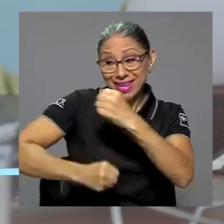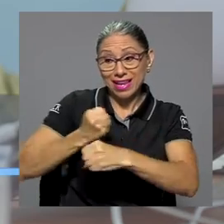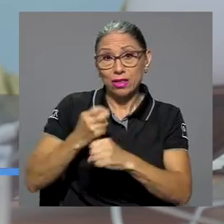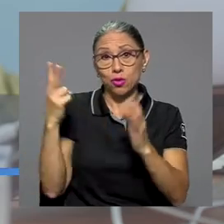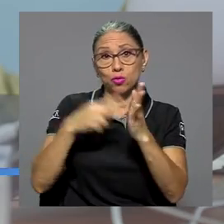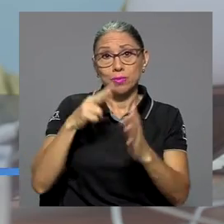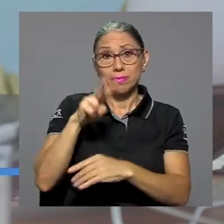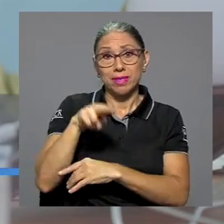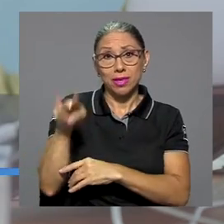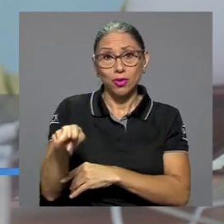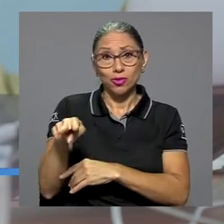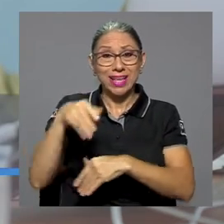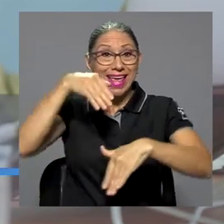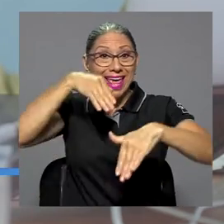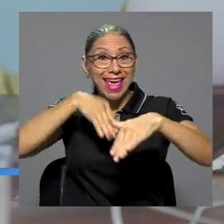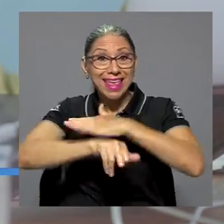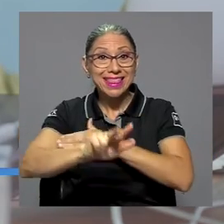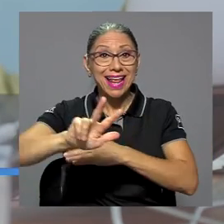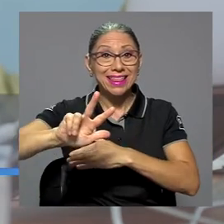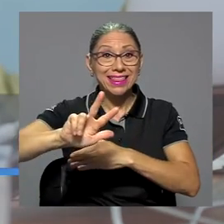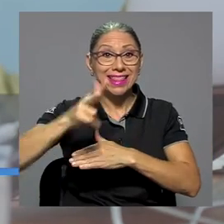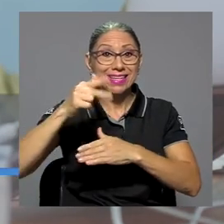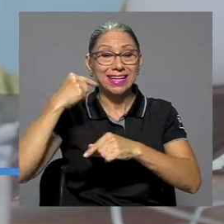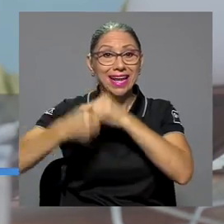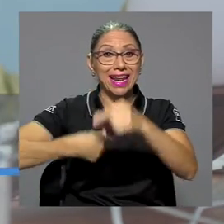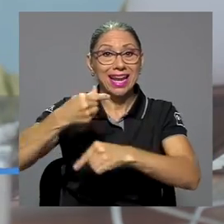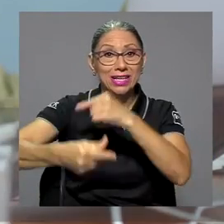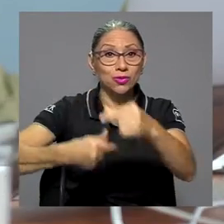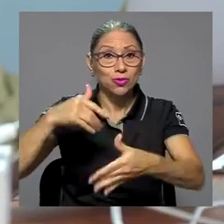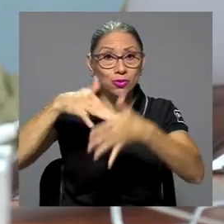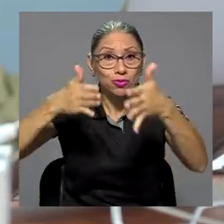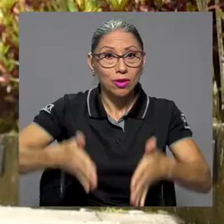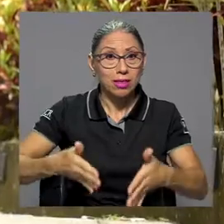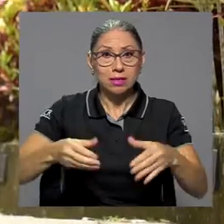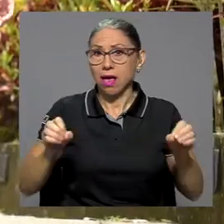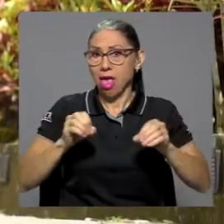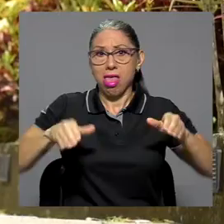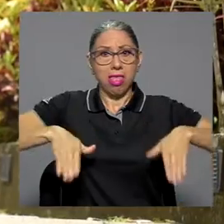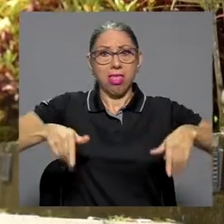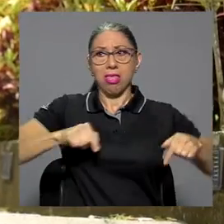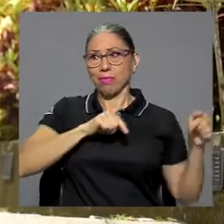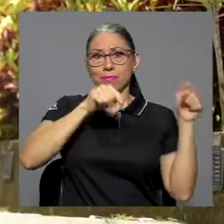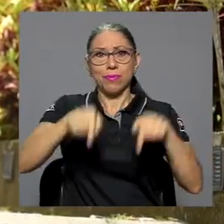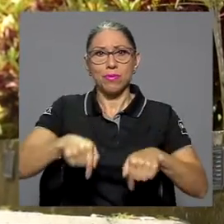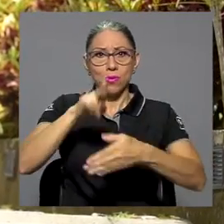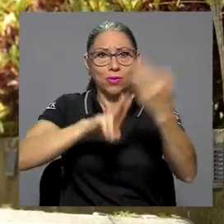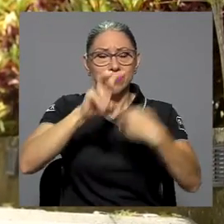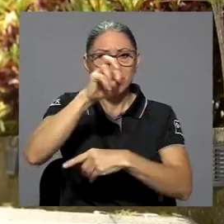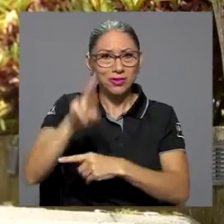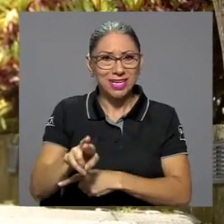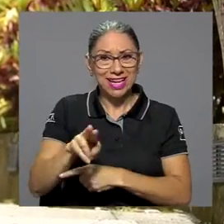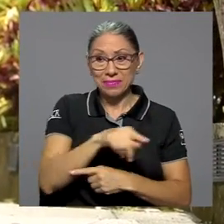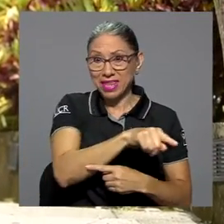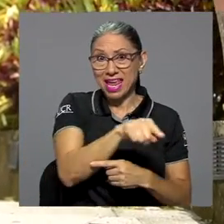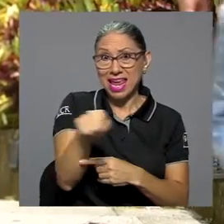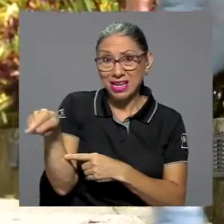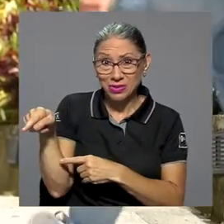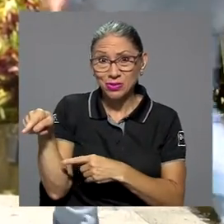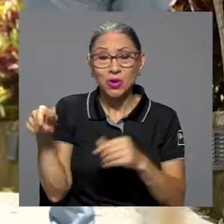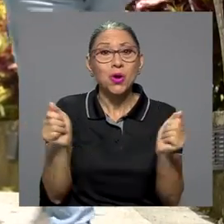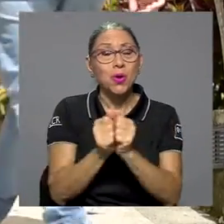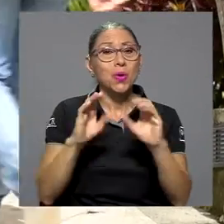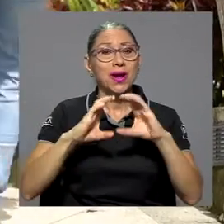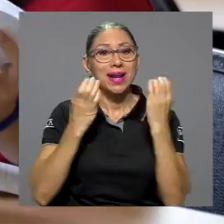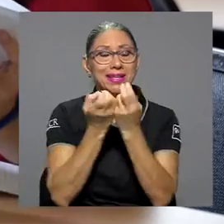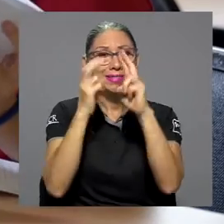tercera generación de estudiantes que no han estado en la Universidad de Costa Rica, que han estado recibiendo clases virtuales y que además